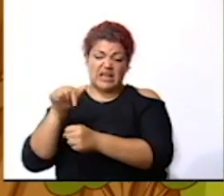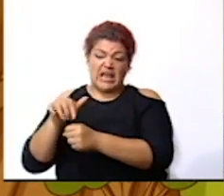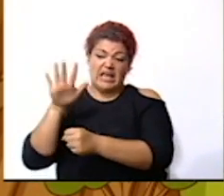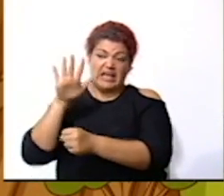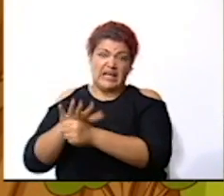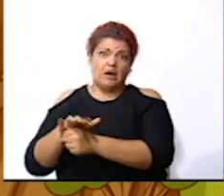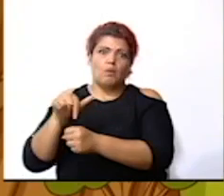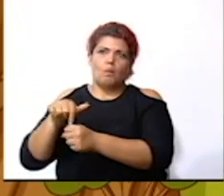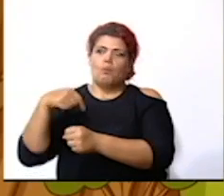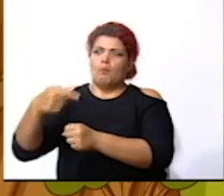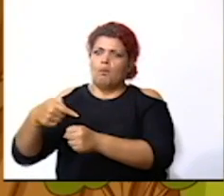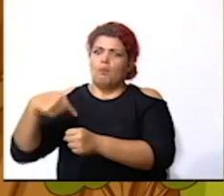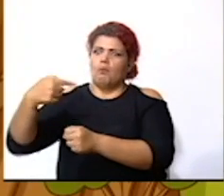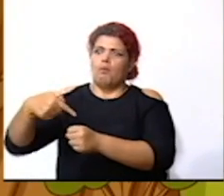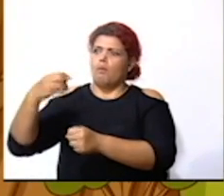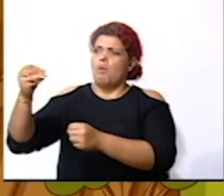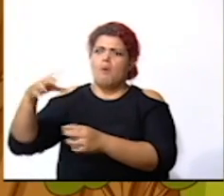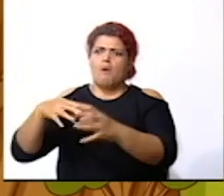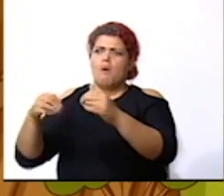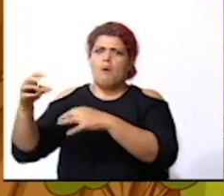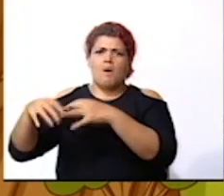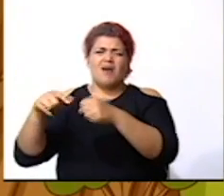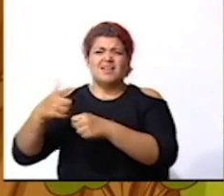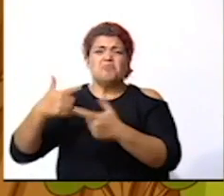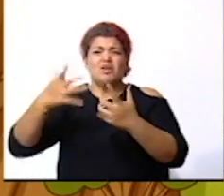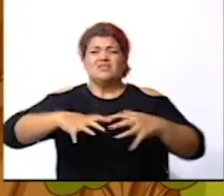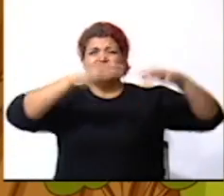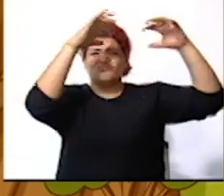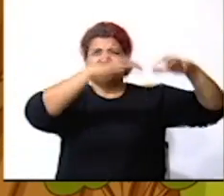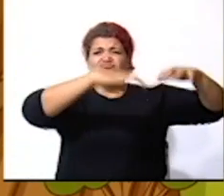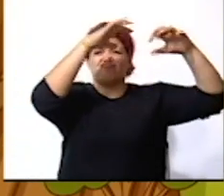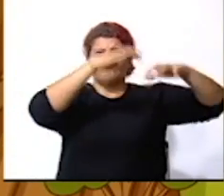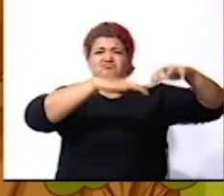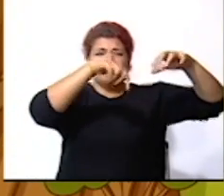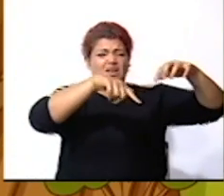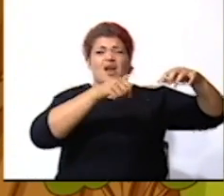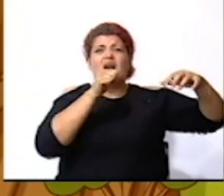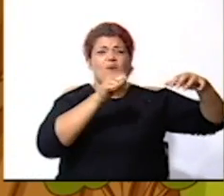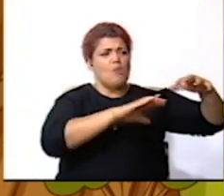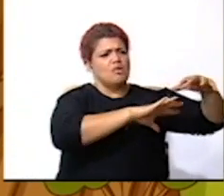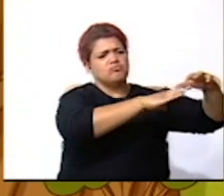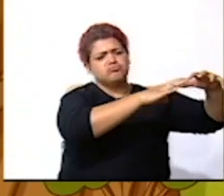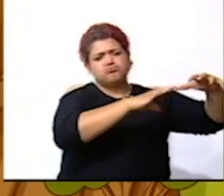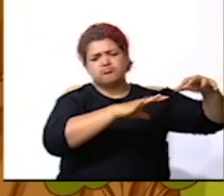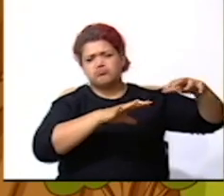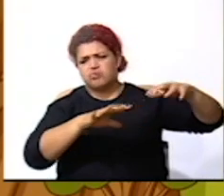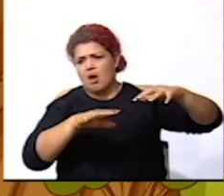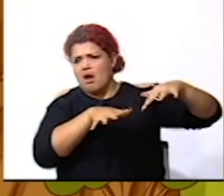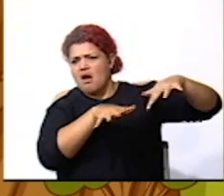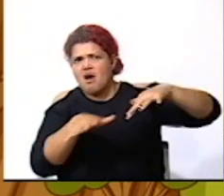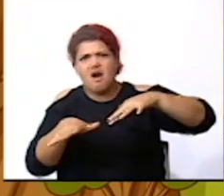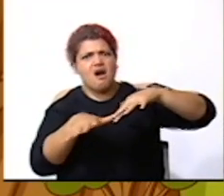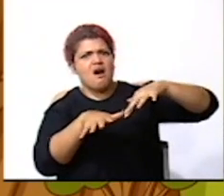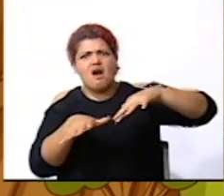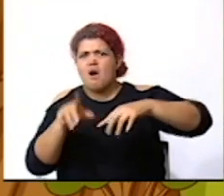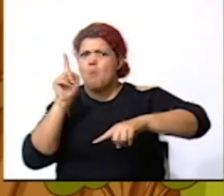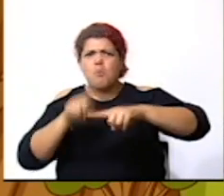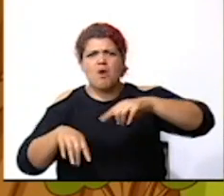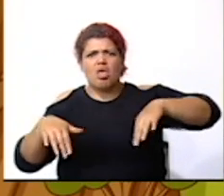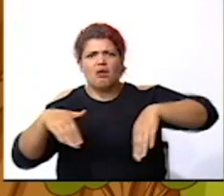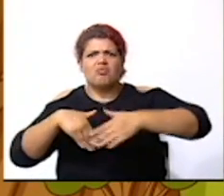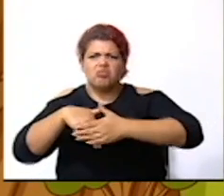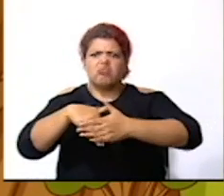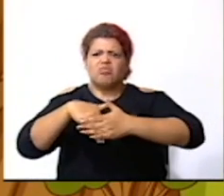una y otra y otra cuando llueve el agua no tiene paso y se